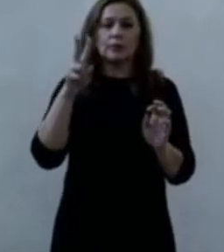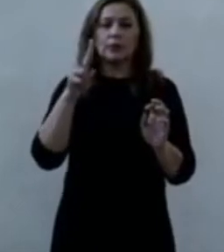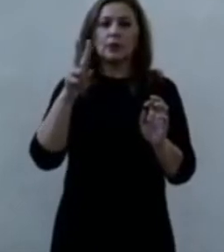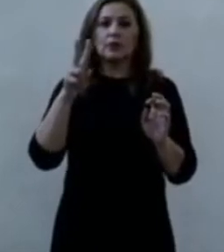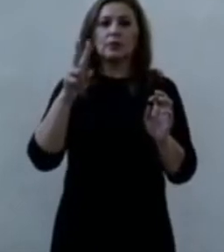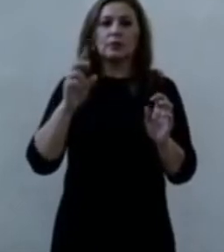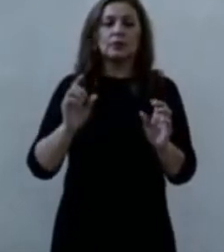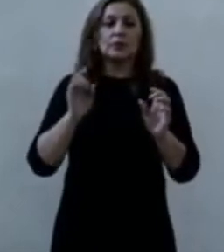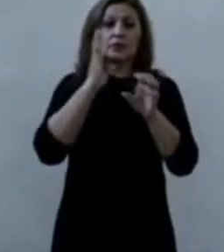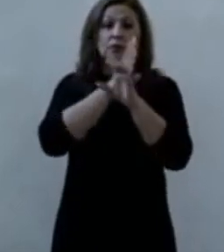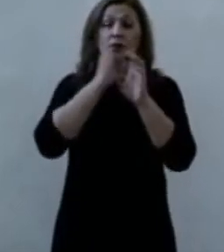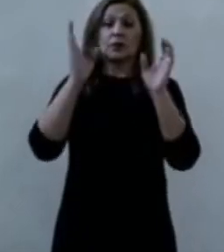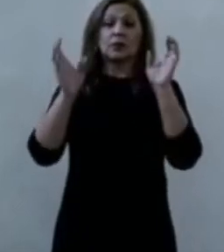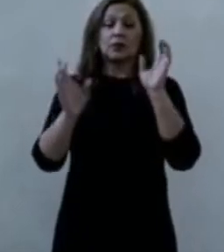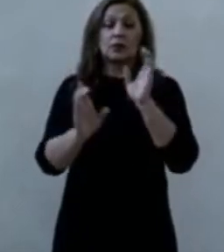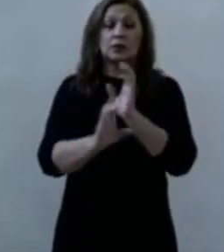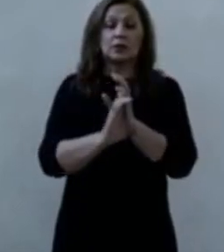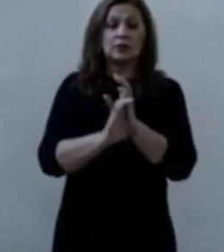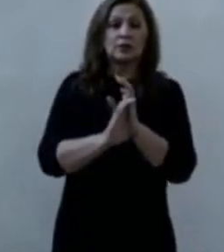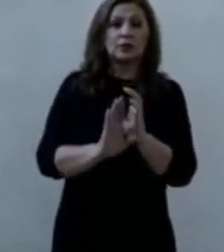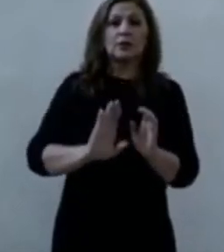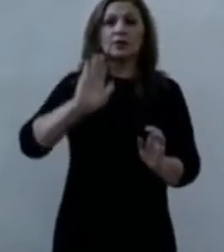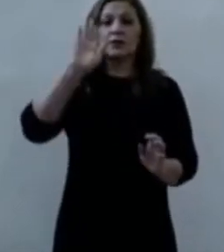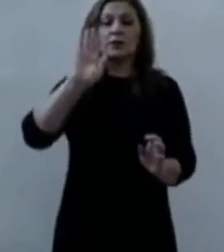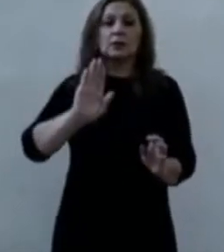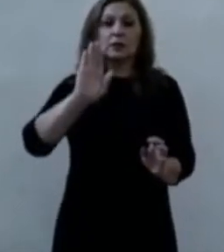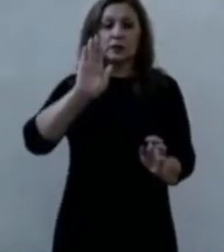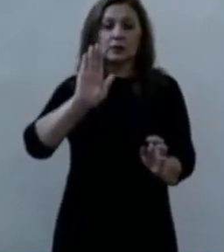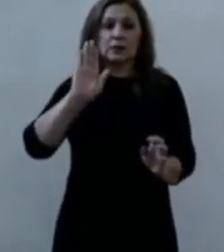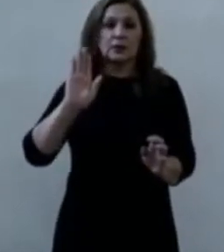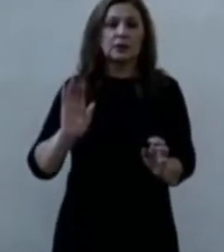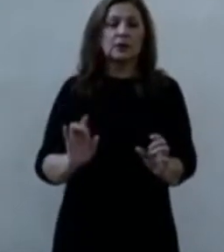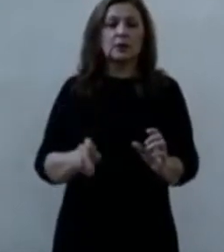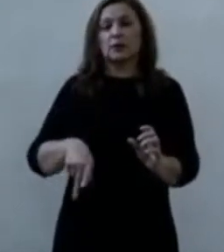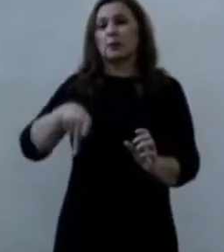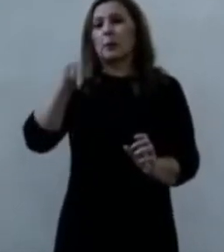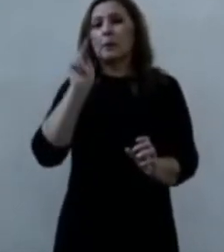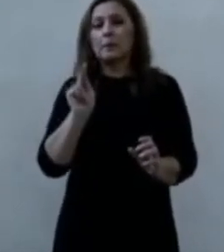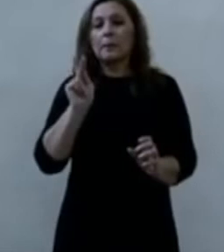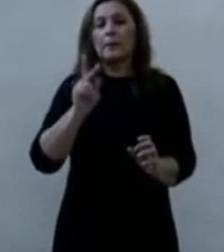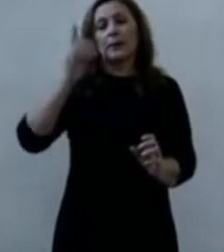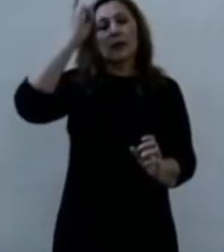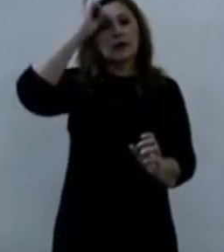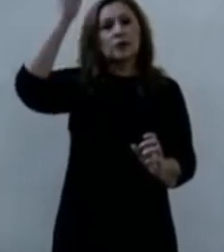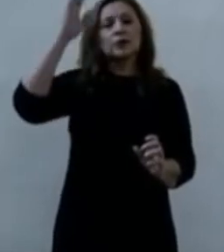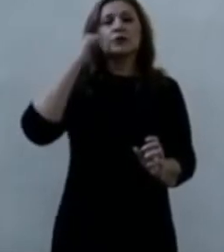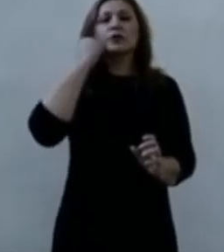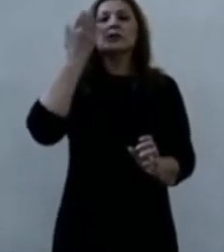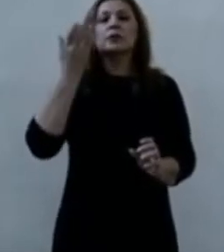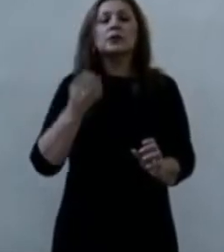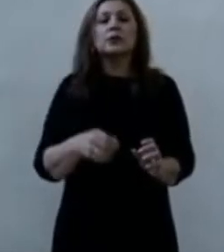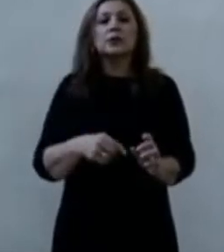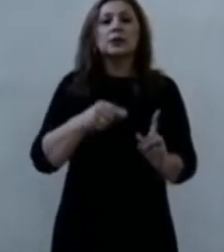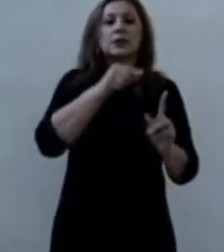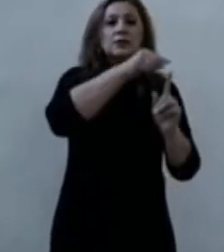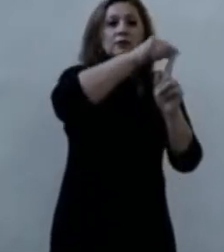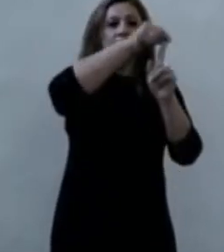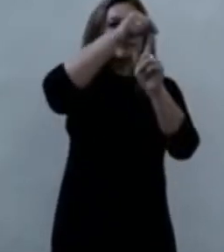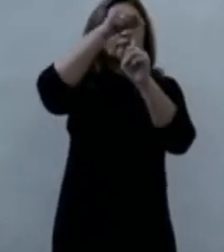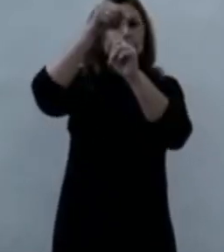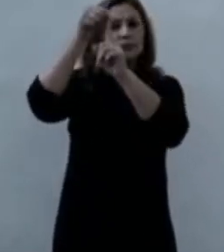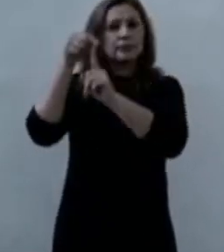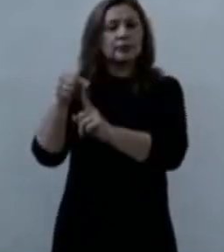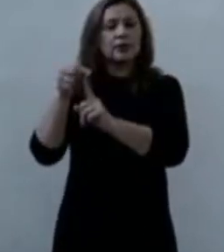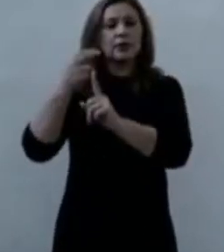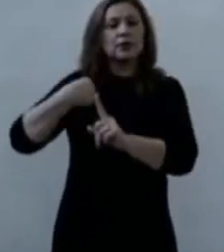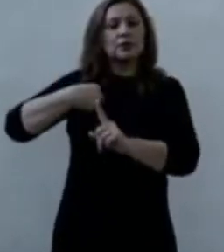las cosas parecen, pero Dios ha querido estar presente de modo distinto